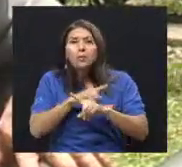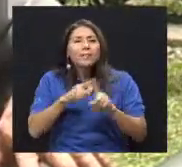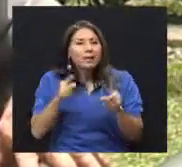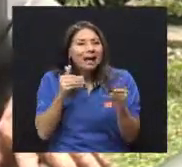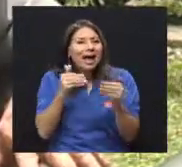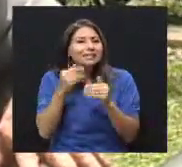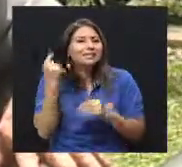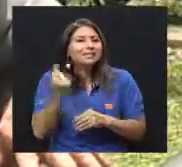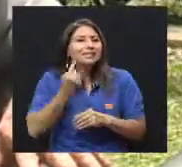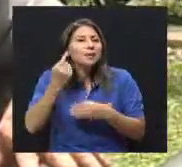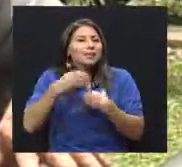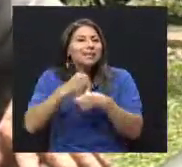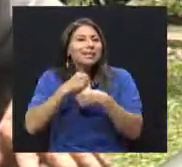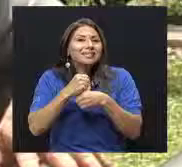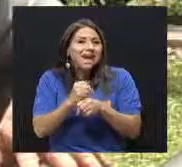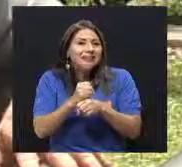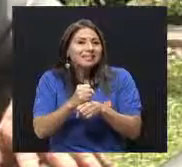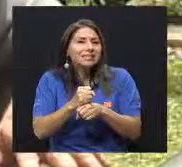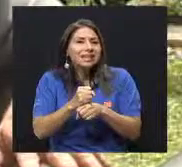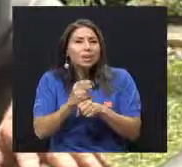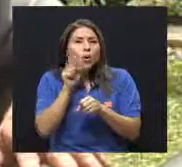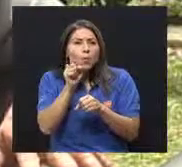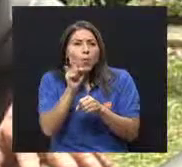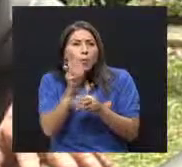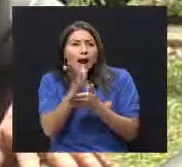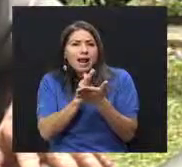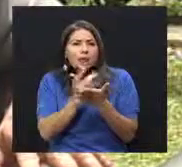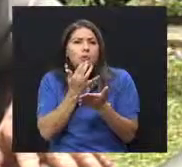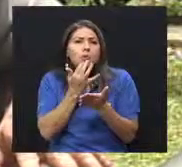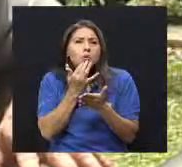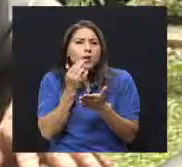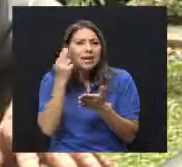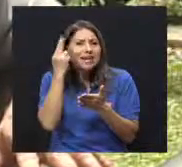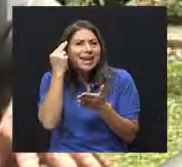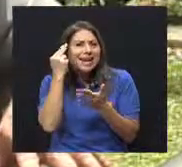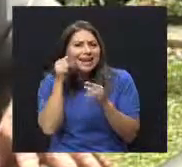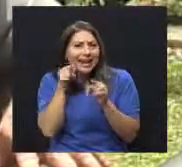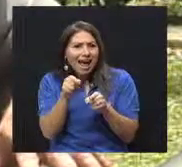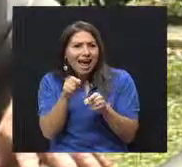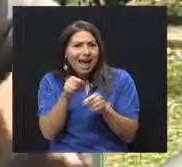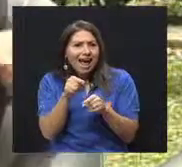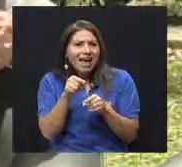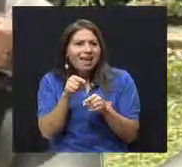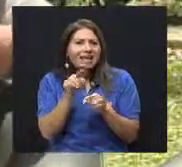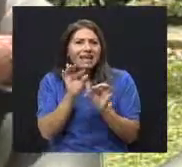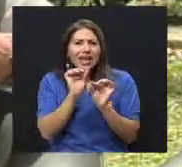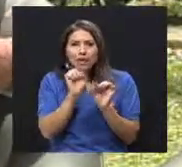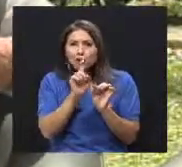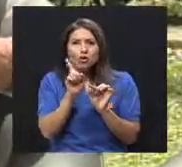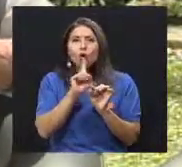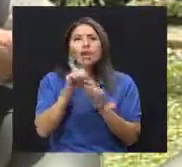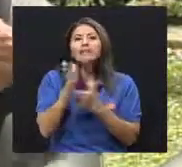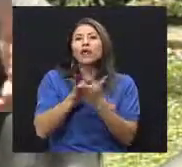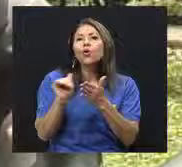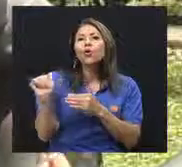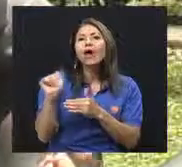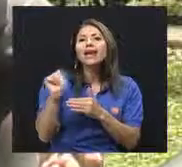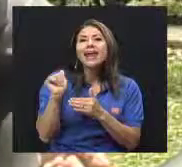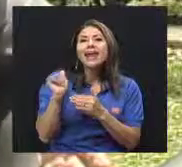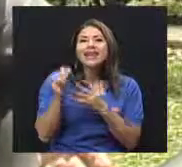una manchita negra que aparece que no es alergia a la cadena ni alergia. Yo he tenido señores volándole